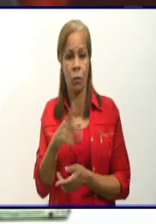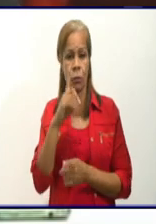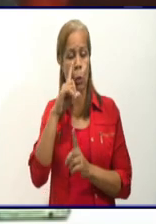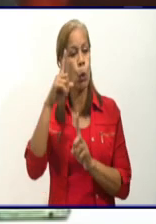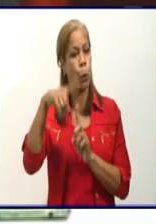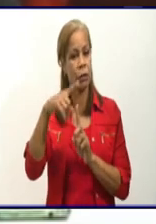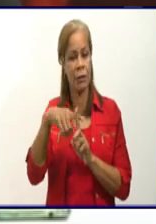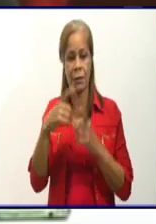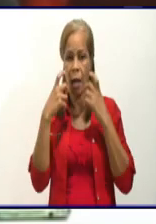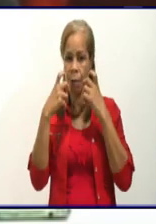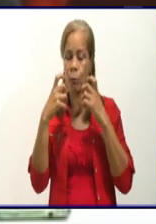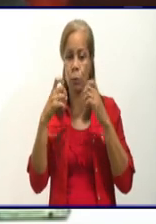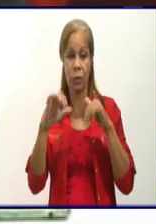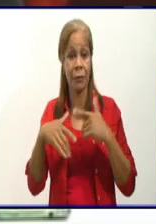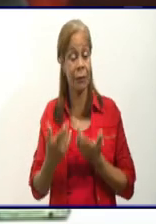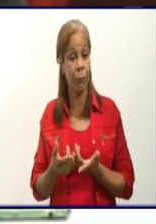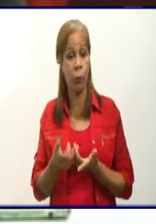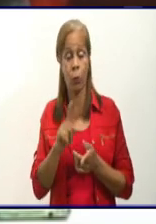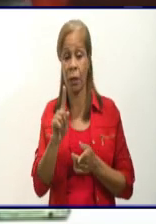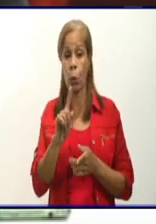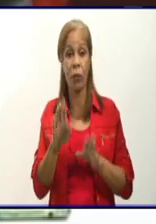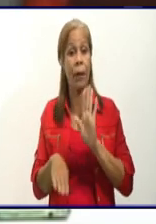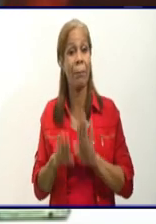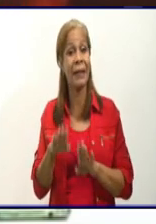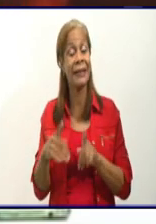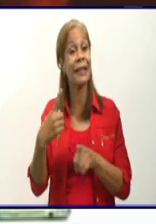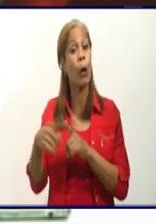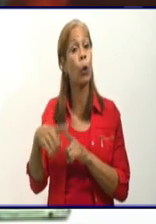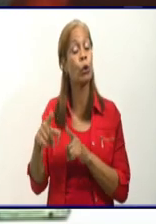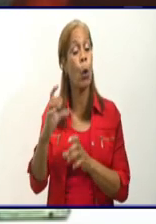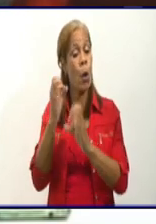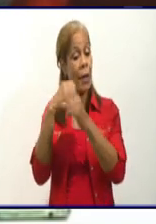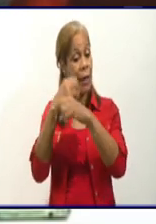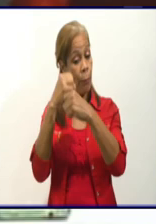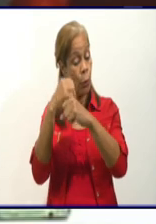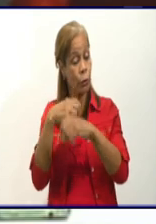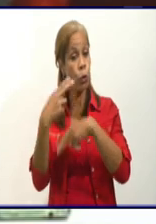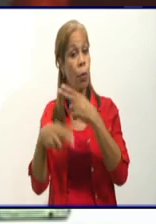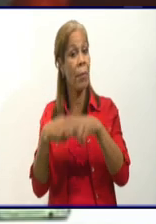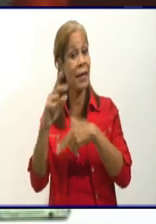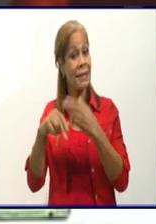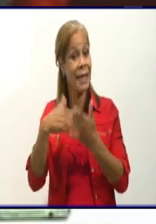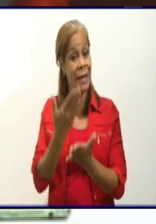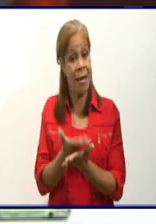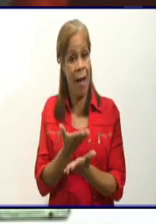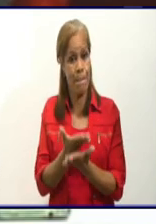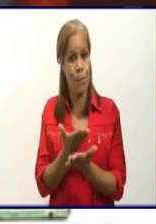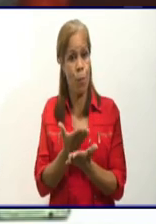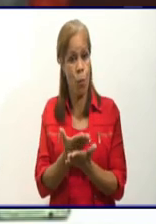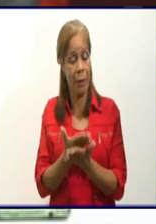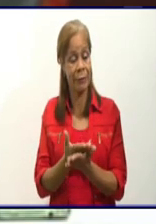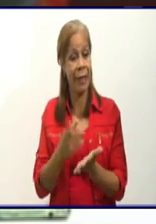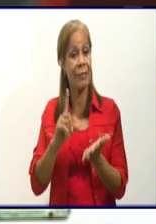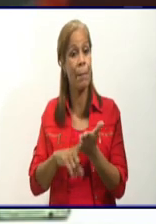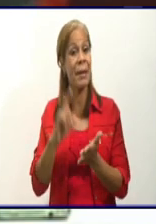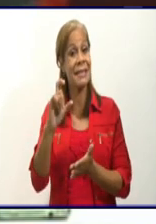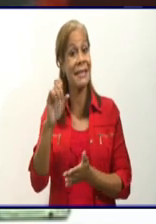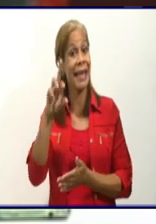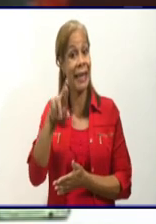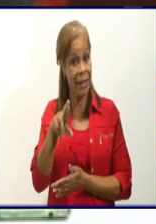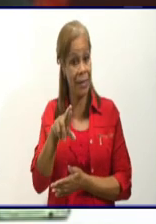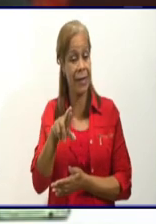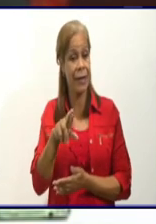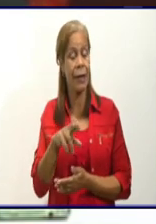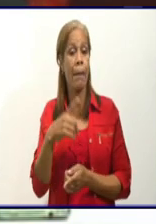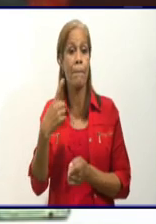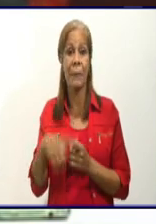depende de otros laboratorios, sino que ya tenemos una institución encargada de procesar las muestras de PCR en tiempo real.